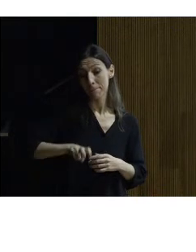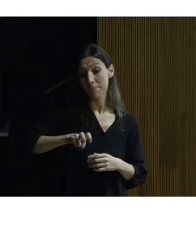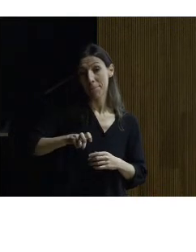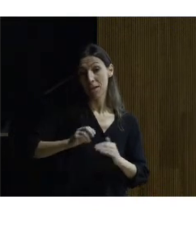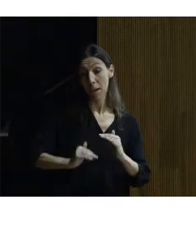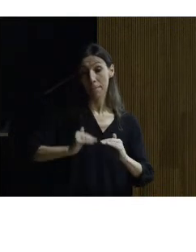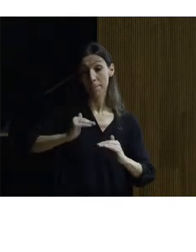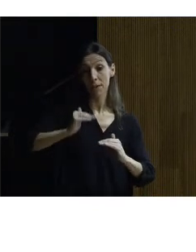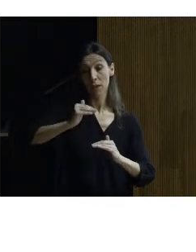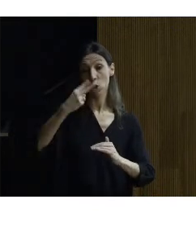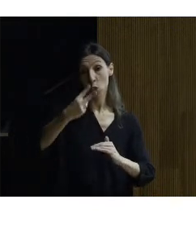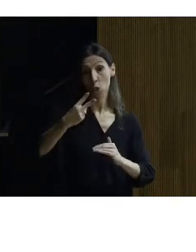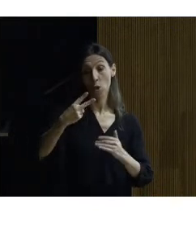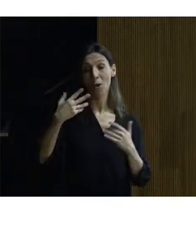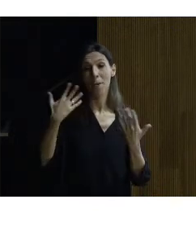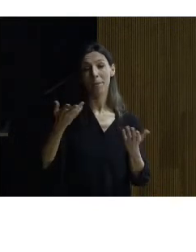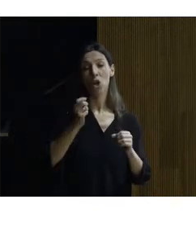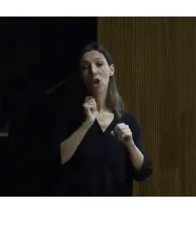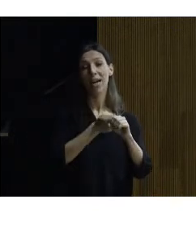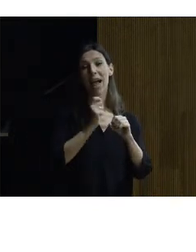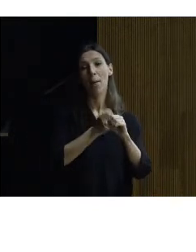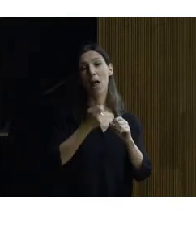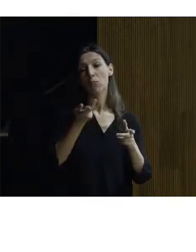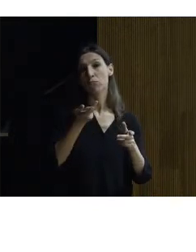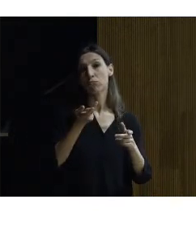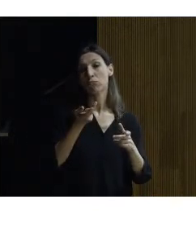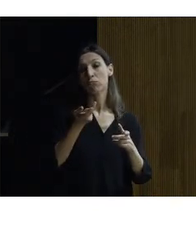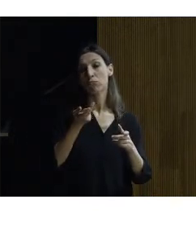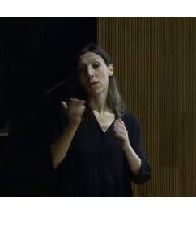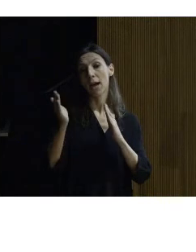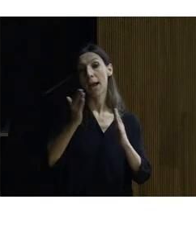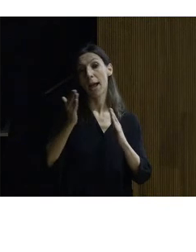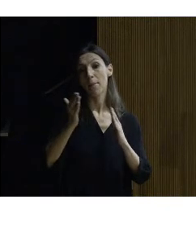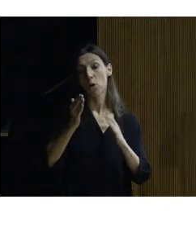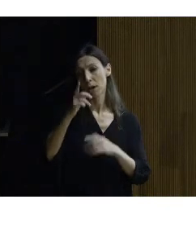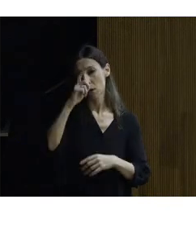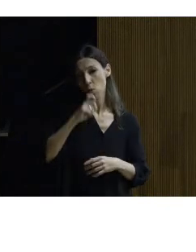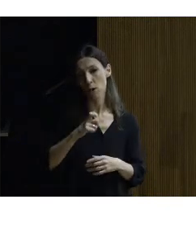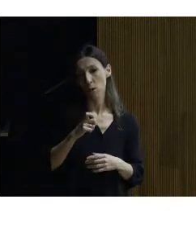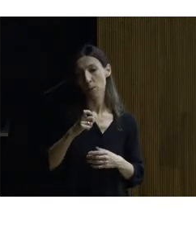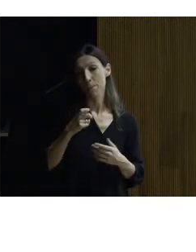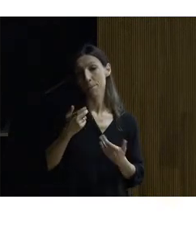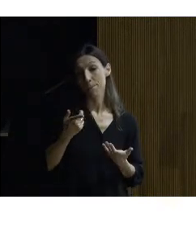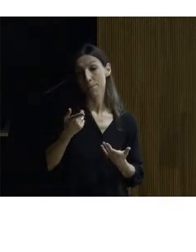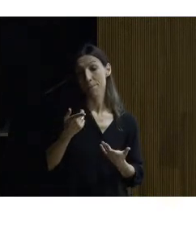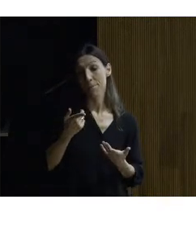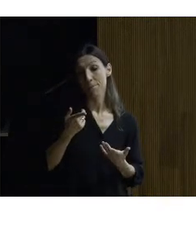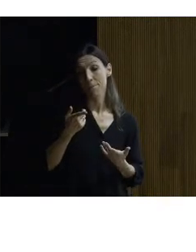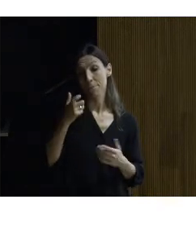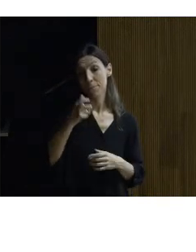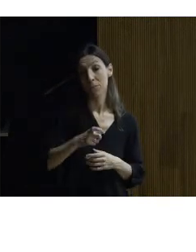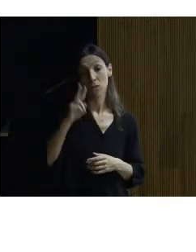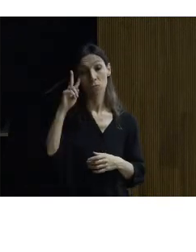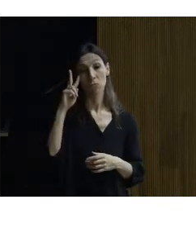pero en un grabado de la época que María Corto enseñó que estuvo en la sala observó que aquí